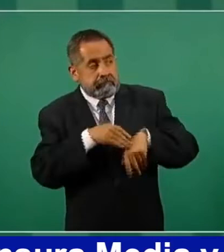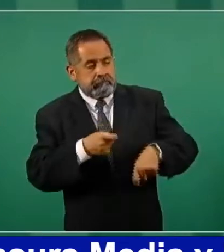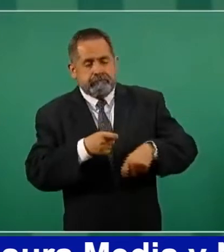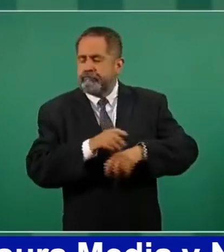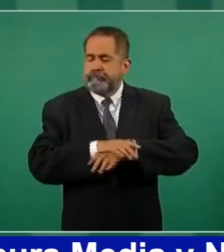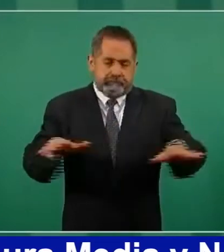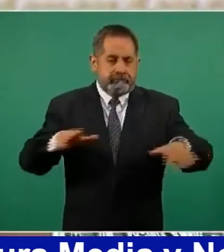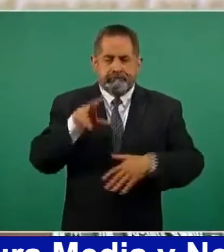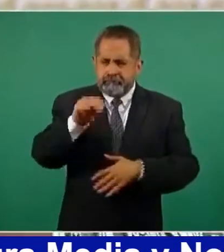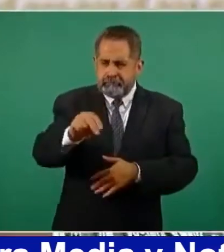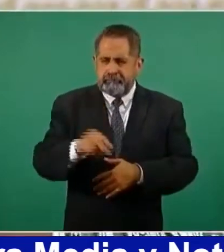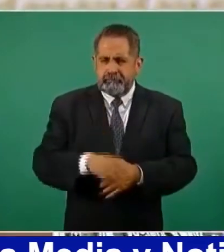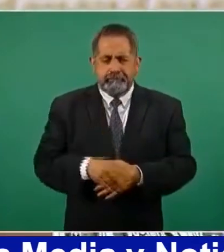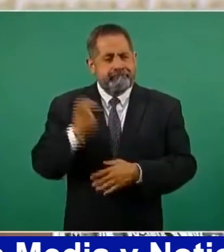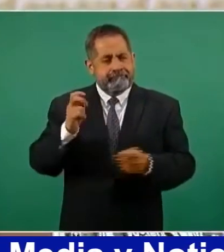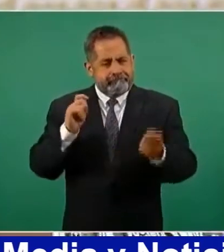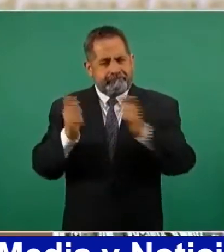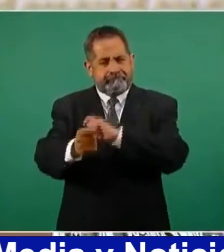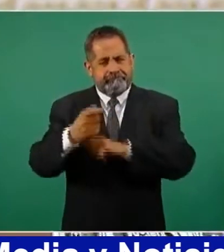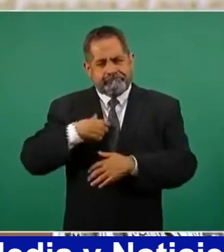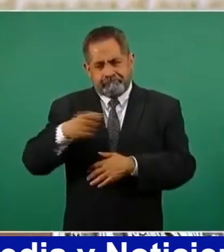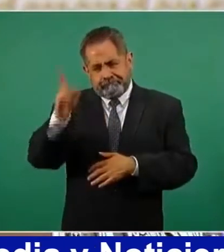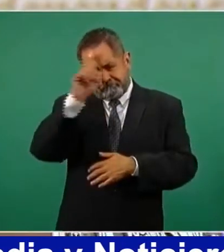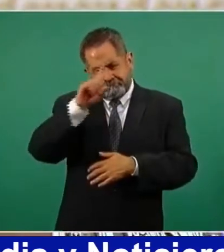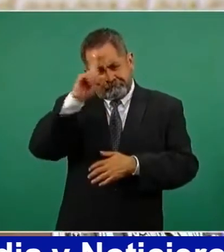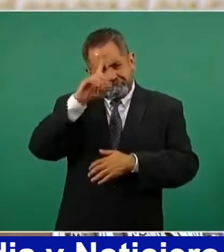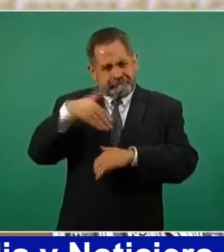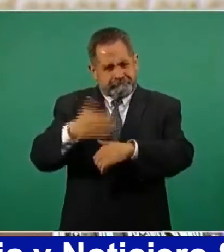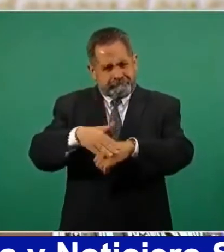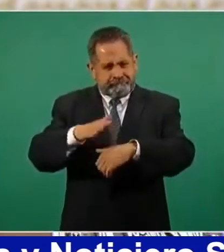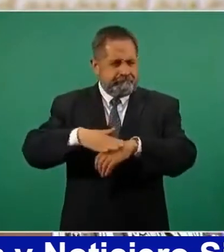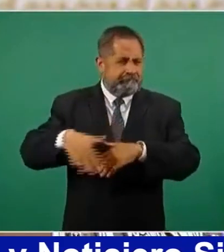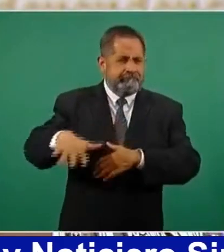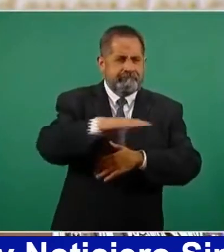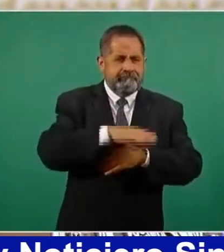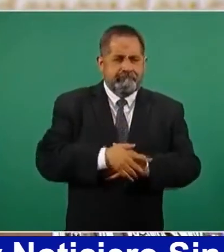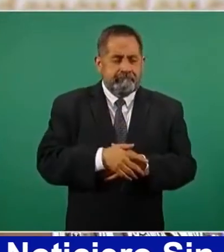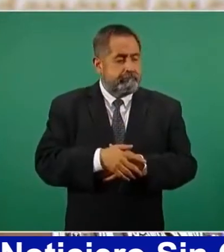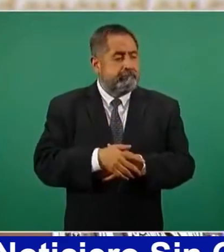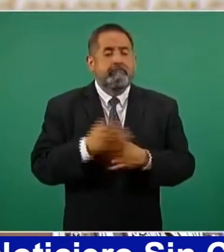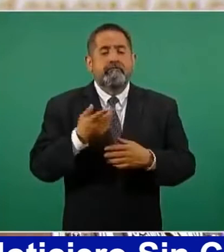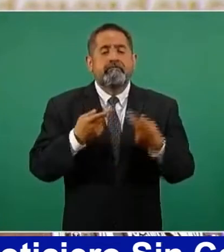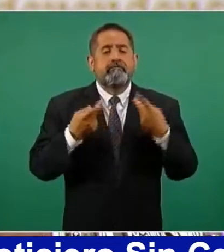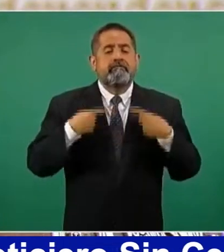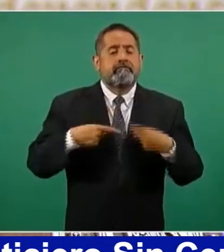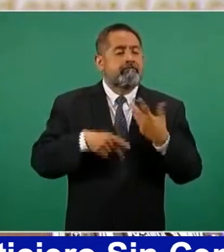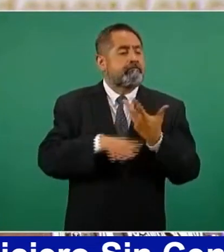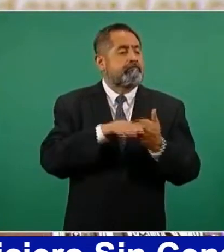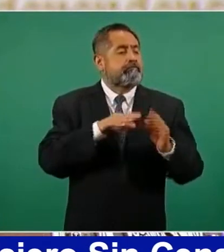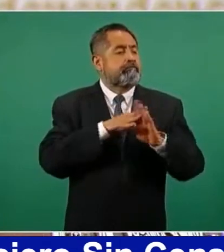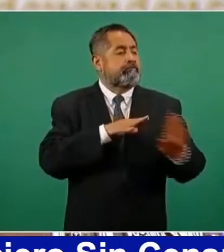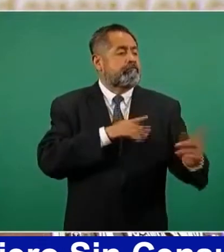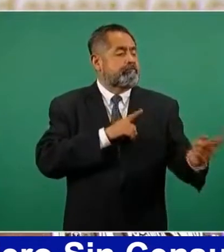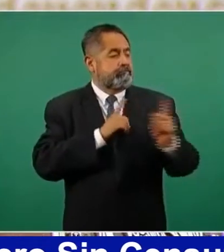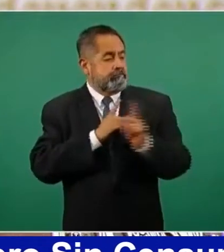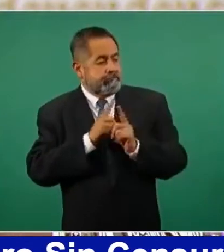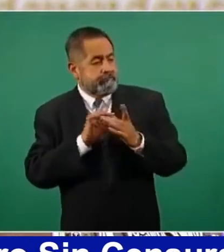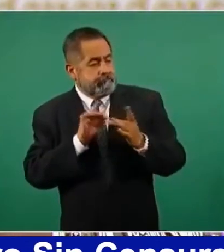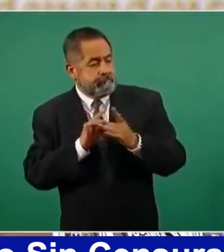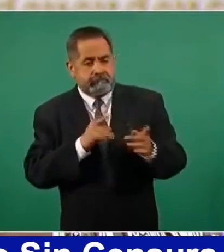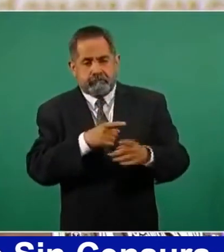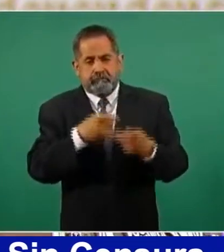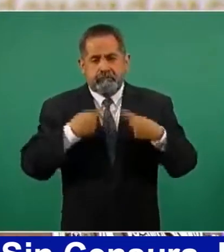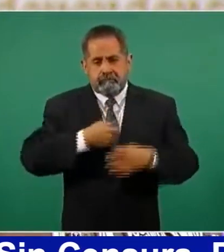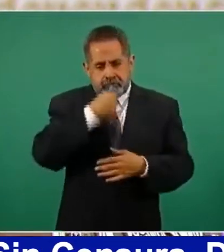ese es un consejo de un migrante, un anciano,